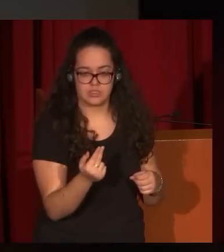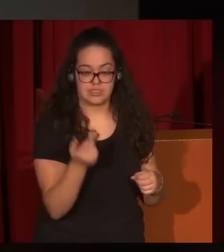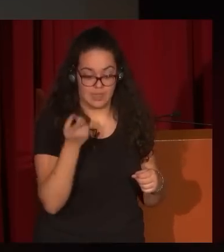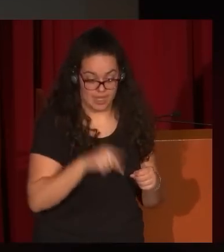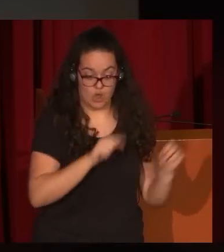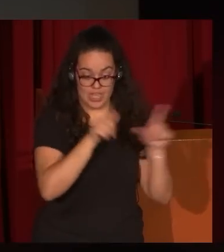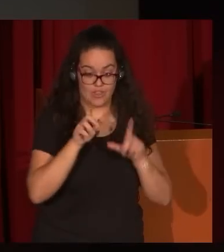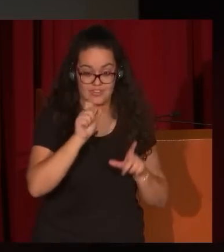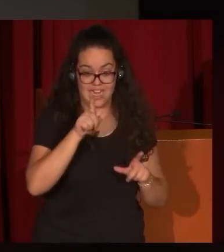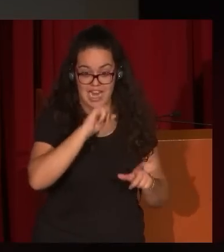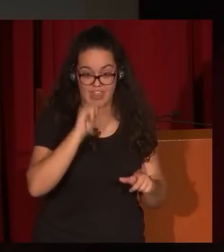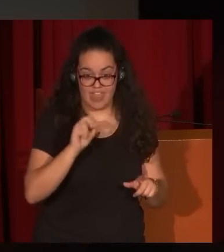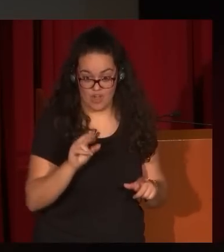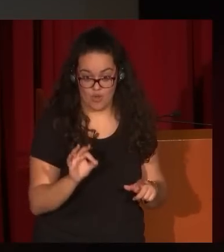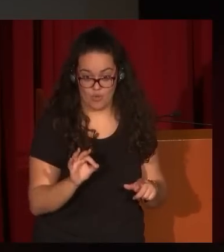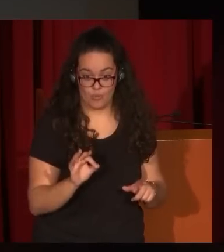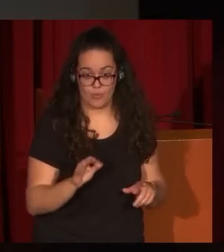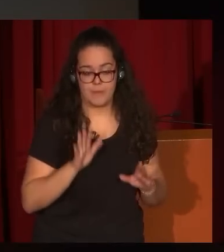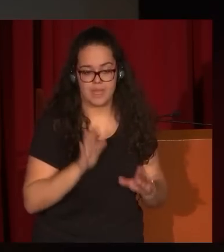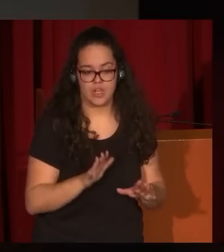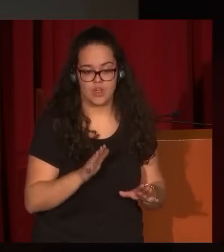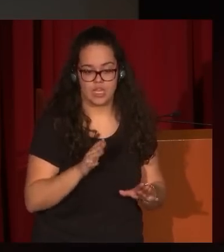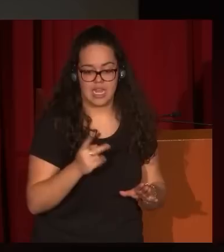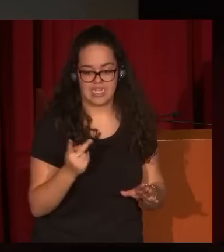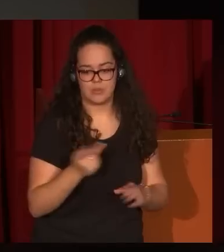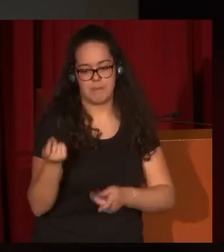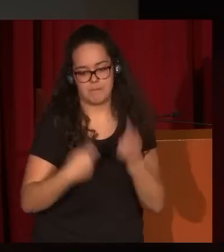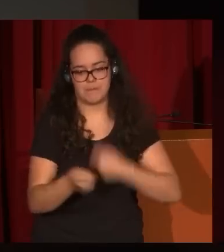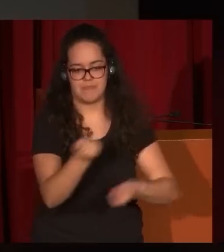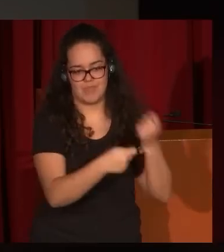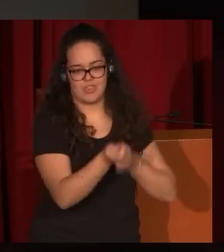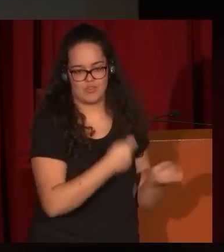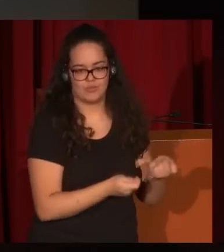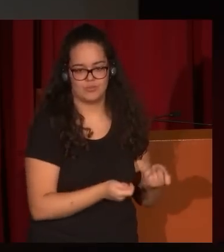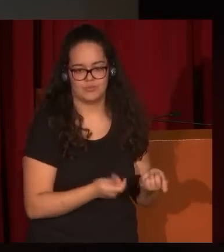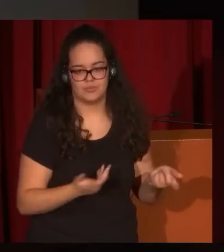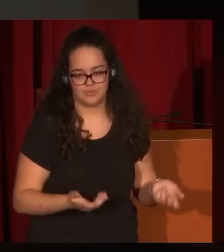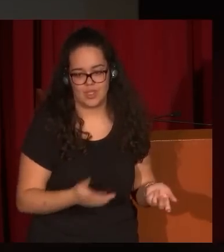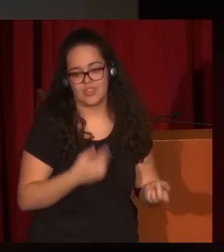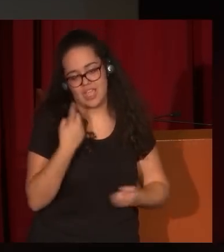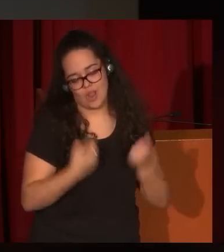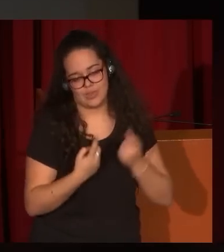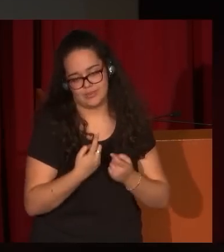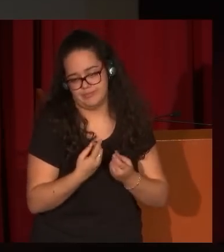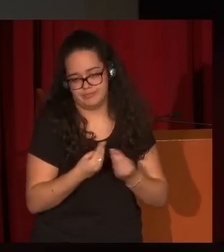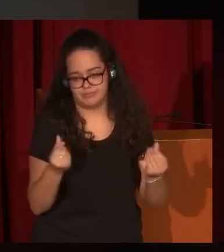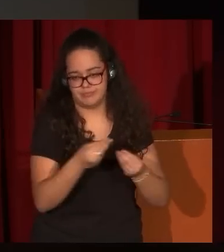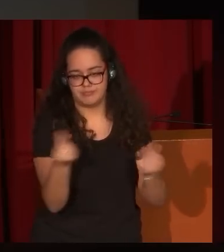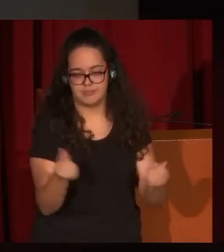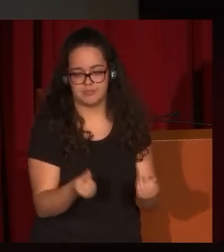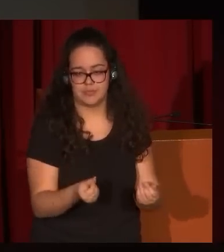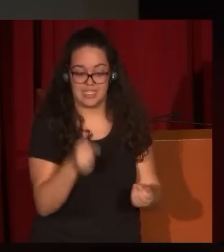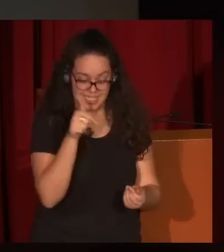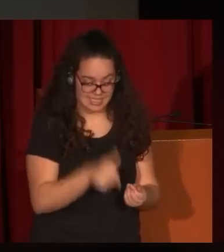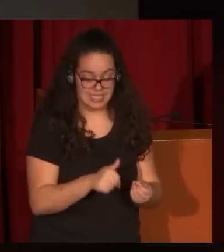Lázaro Galdiano, pero Lázaro Galdiano vendió también obras suyas, por lo tanto, algunas desaparecieron de su colección y estas